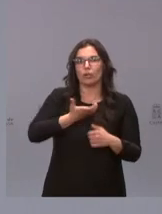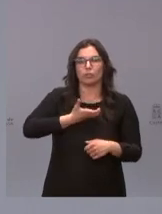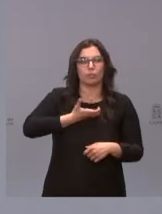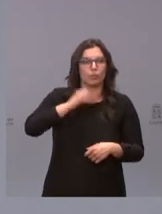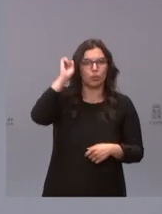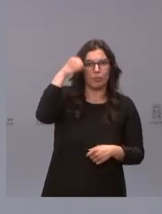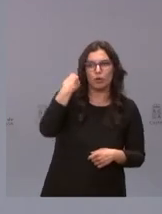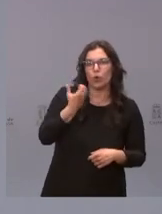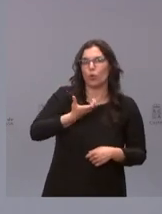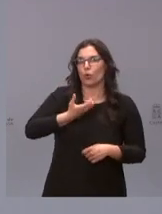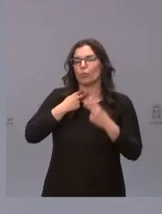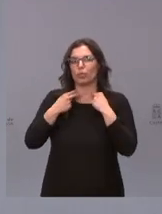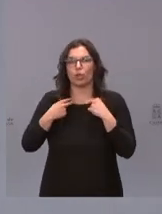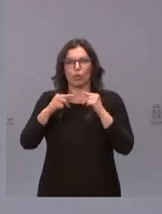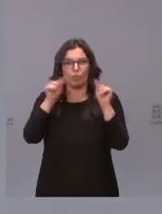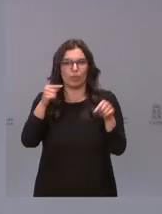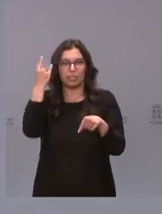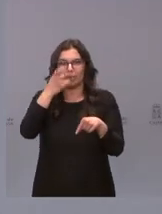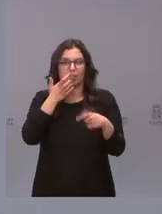la Diputación Provincial de Salamanca por supuesto